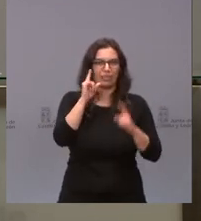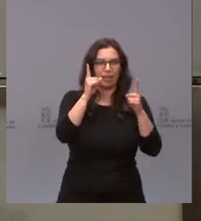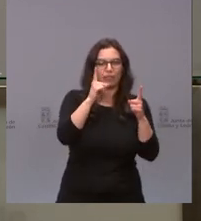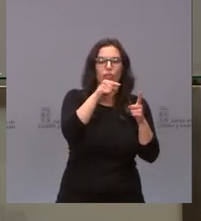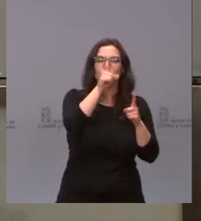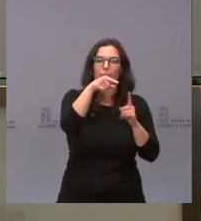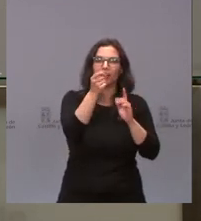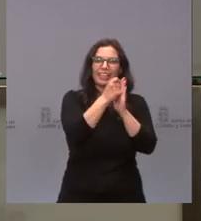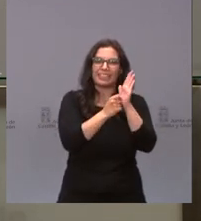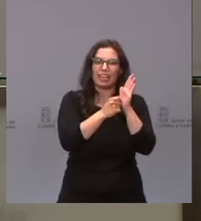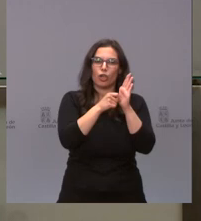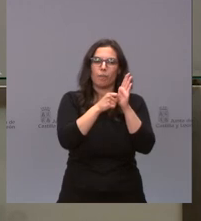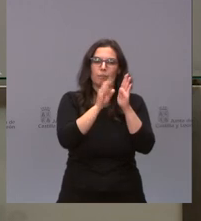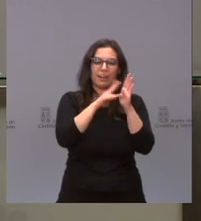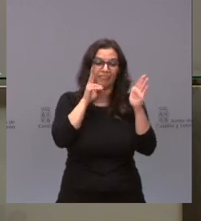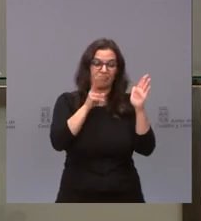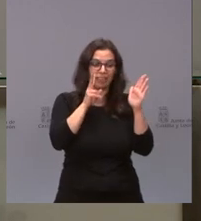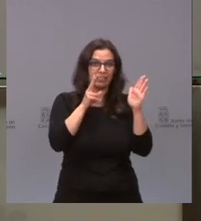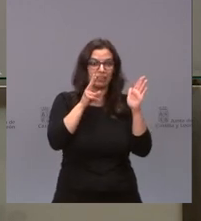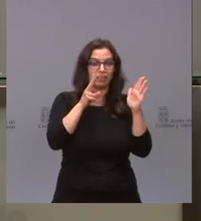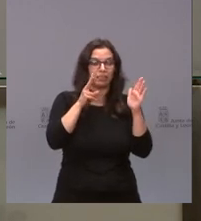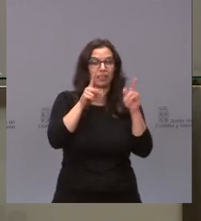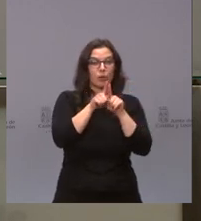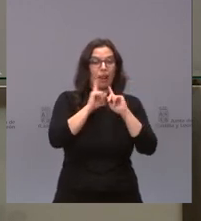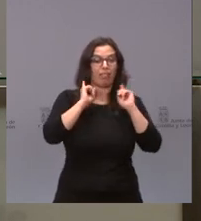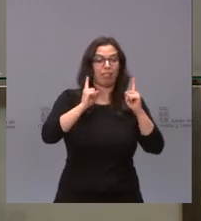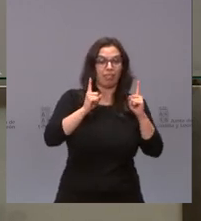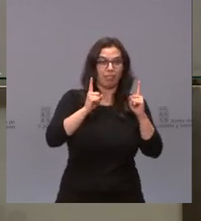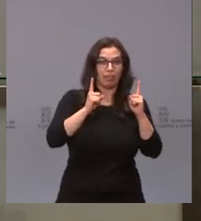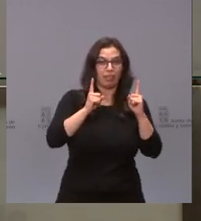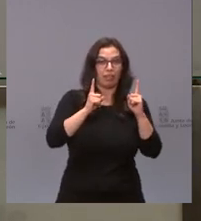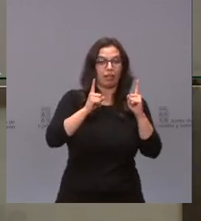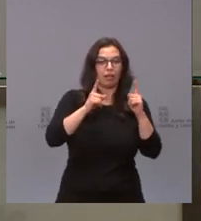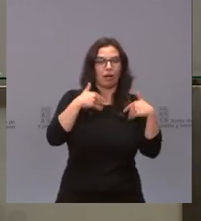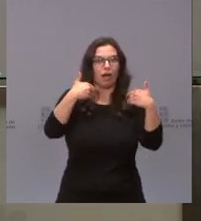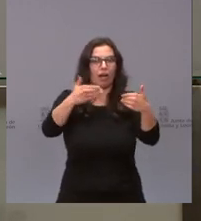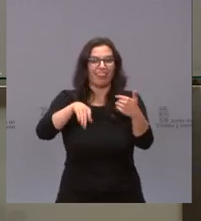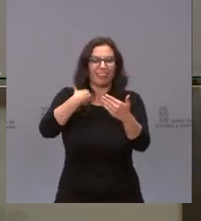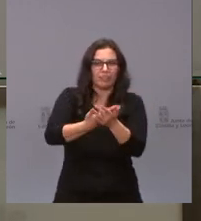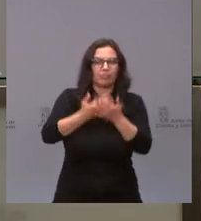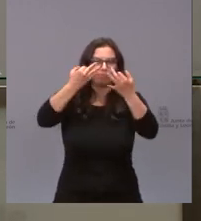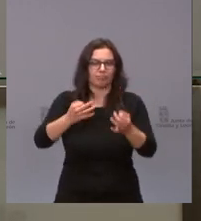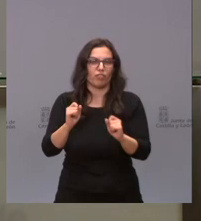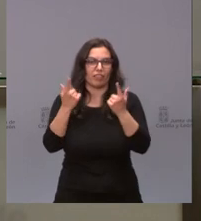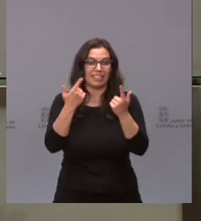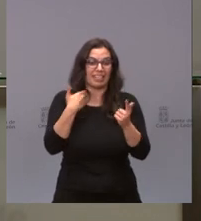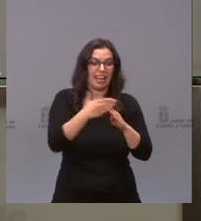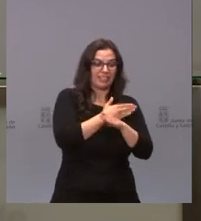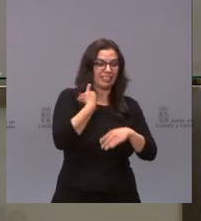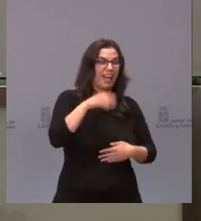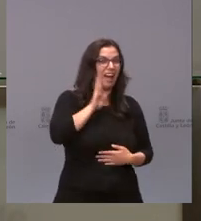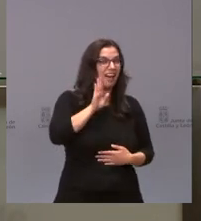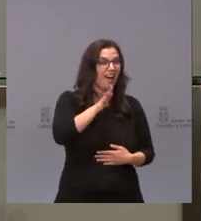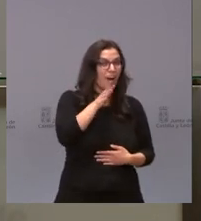como factor a la hora de cerrar porque lo que están haciendo es, entre comillas, perder 10 días viendo que ya hay un aumento significativo.